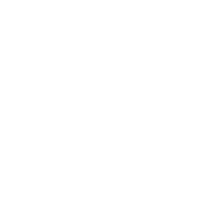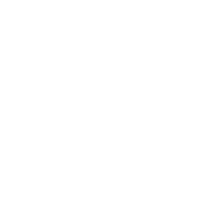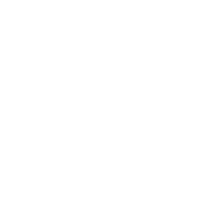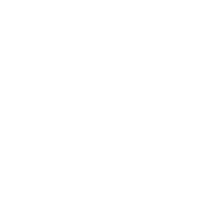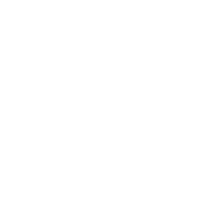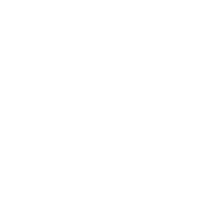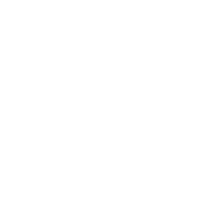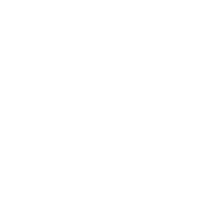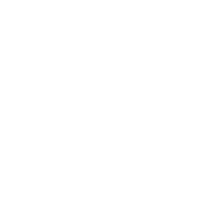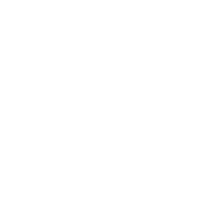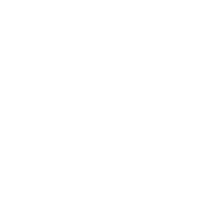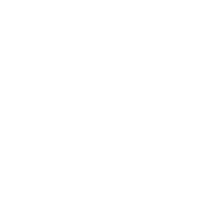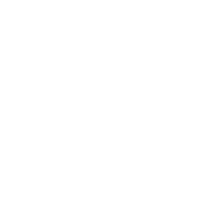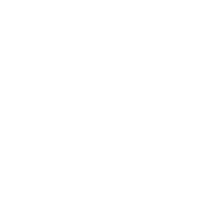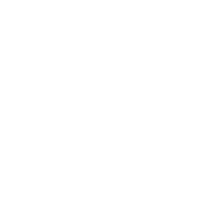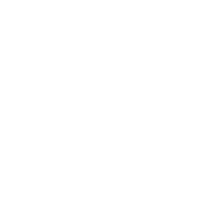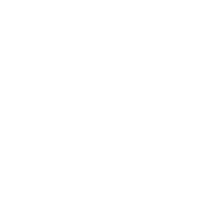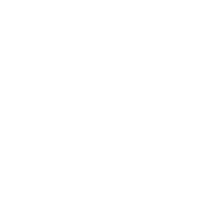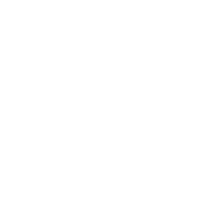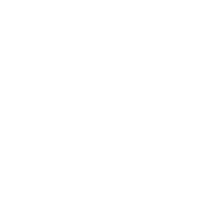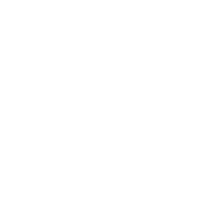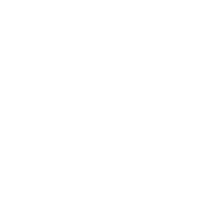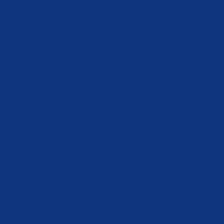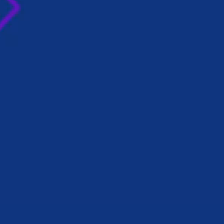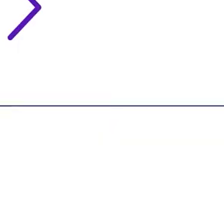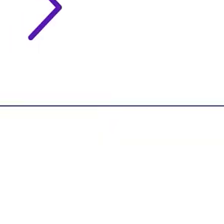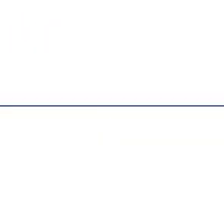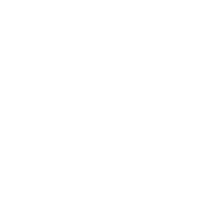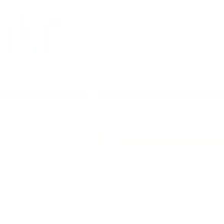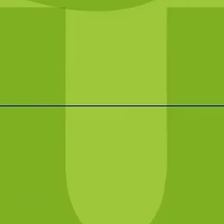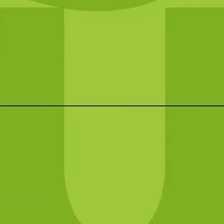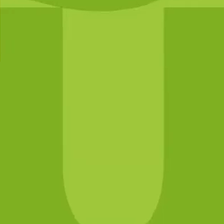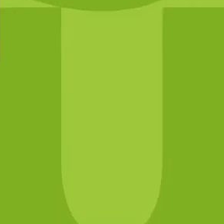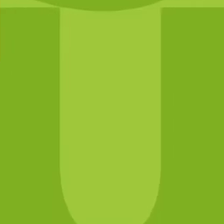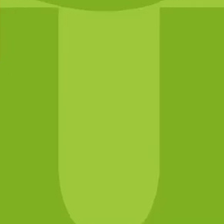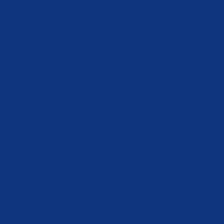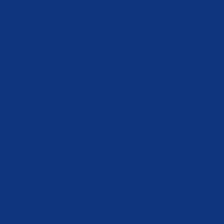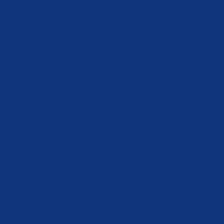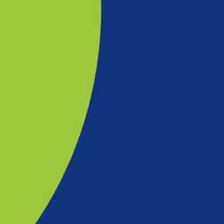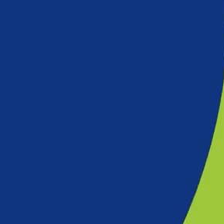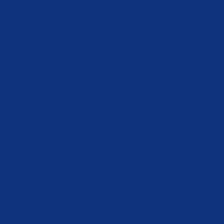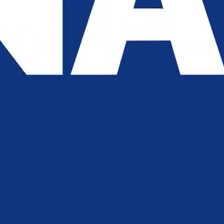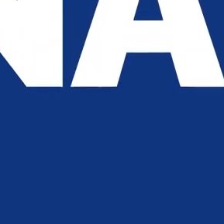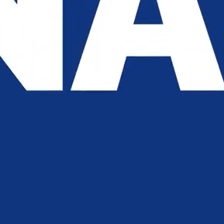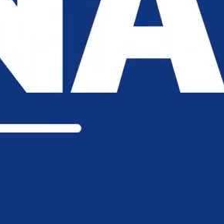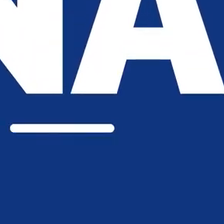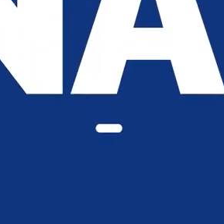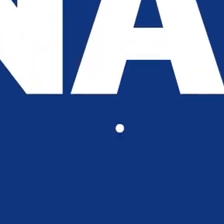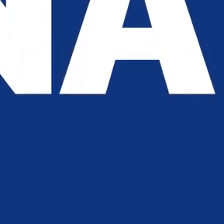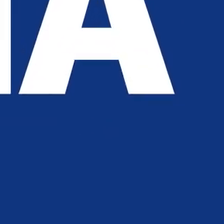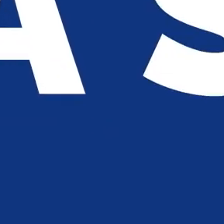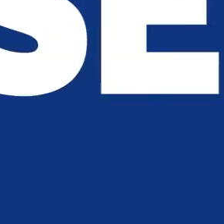¡Suscríbete al canal! Esta es nuestra imagen de la semana.